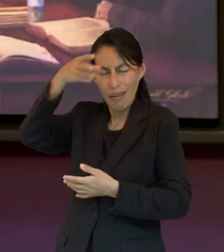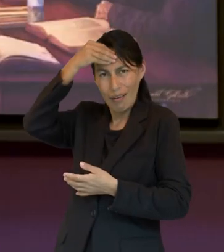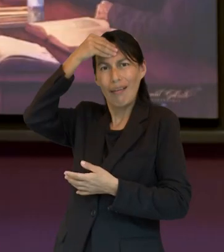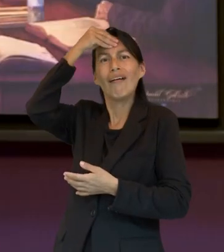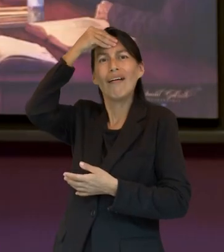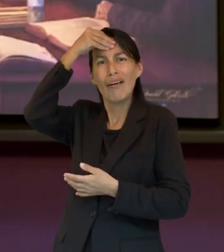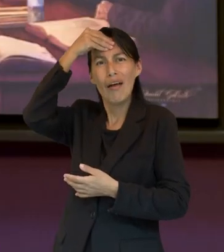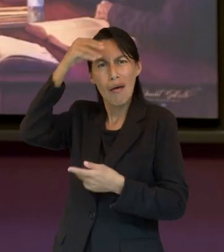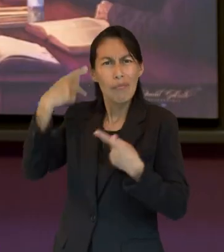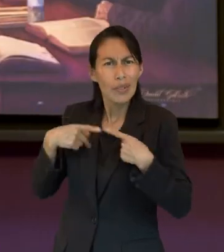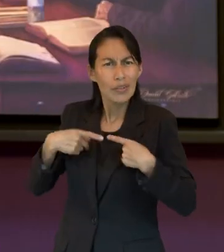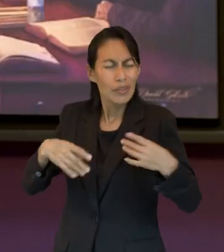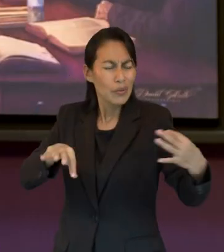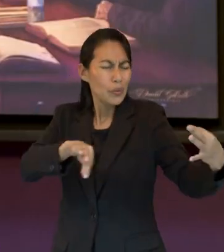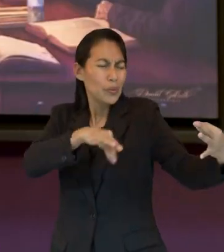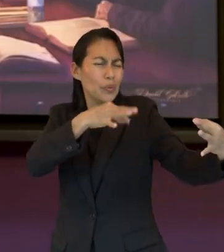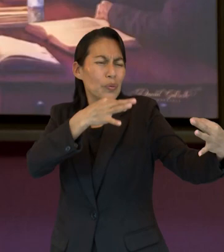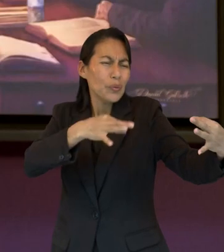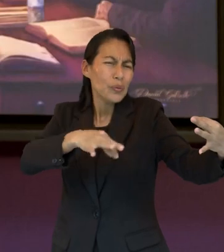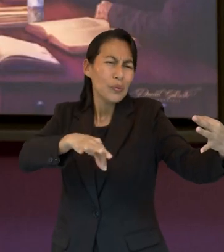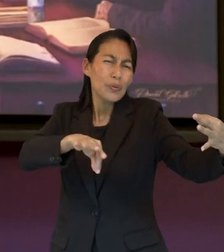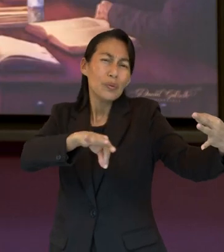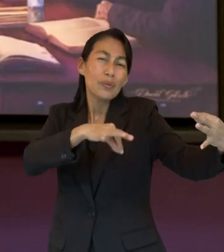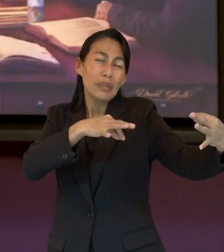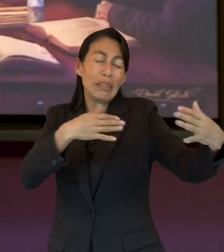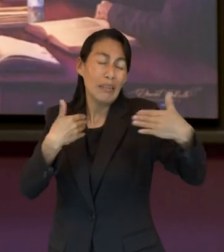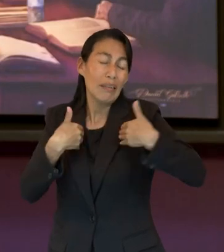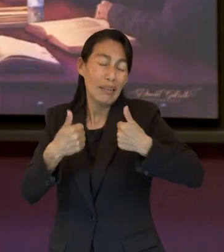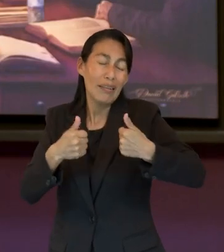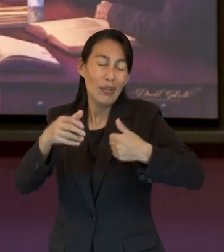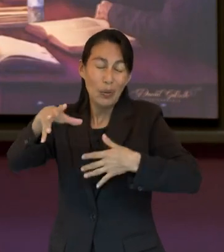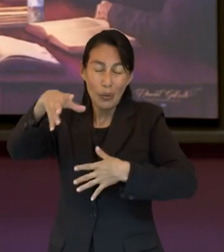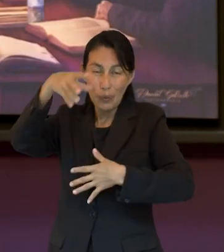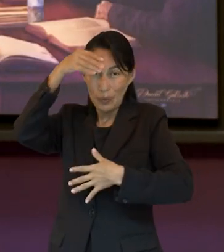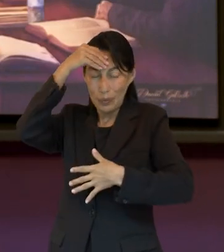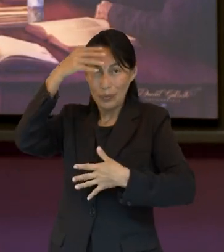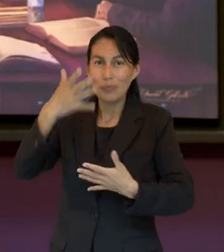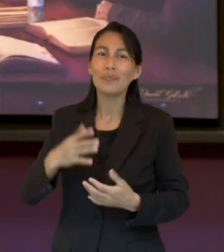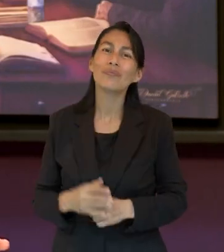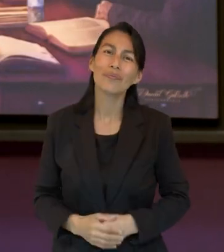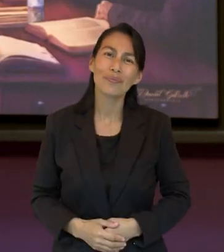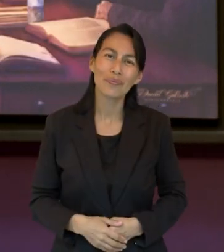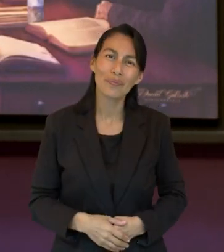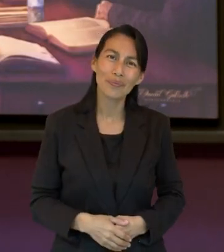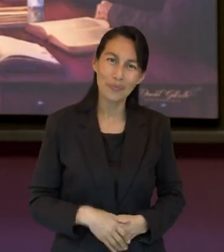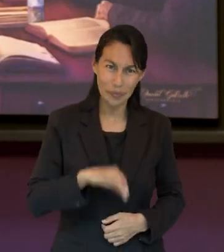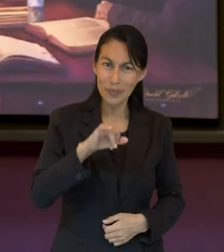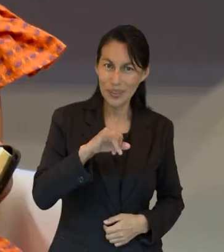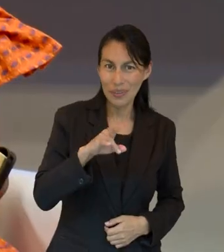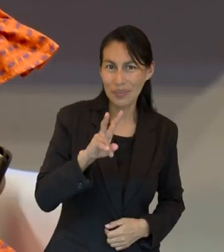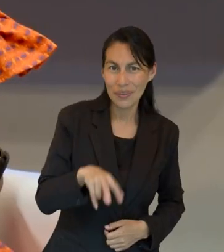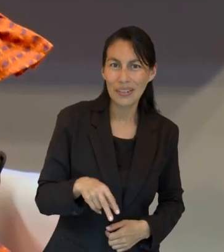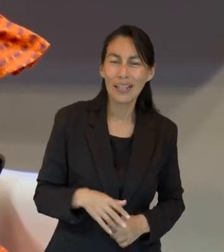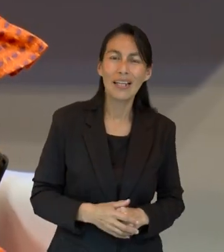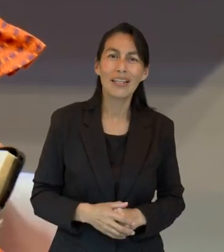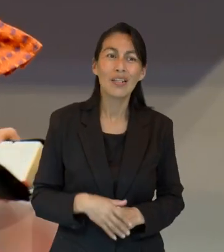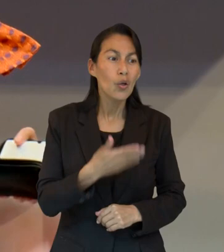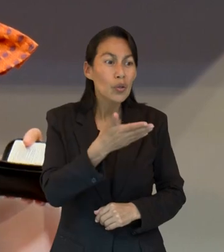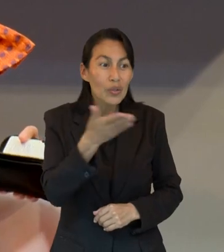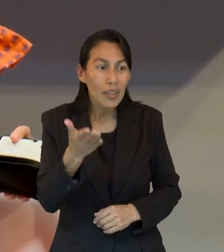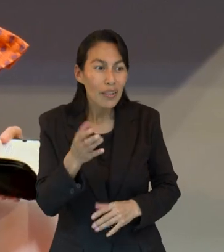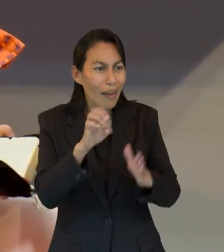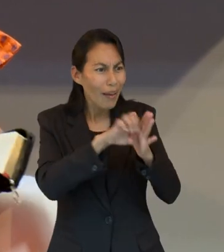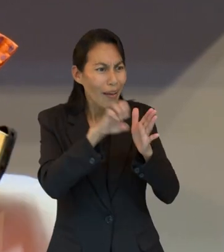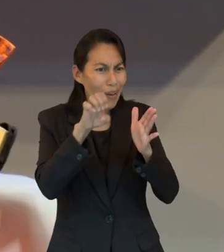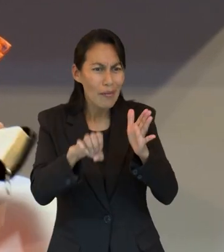Dios bueno en cada uno de los que escuchan o entienden ese canto así es y ustedes ya han